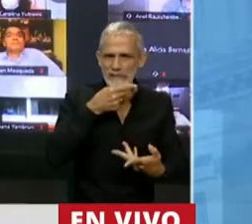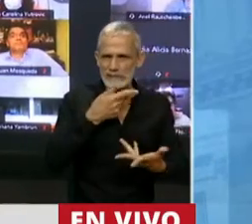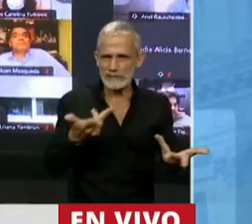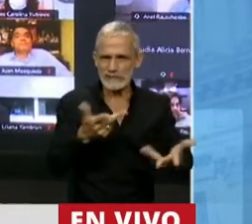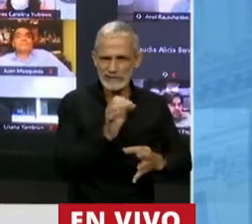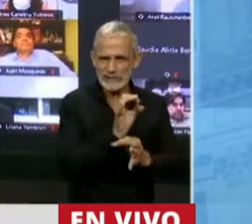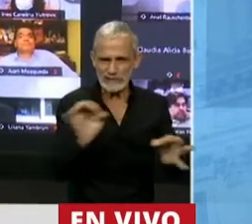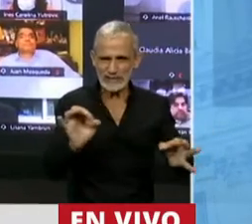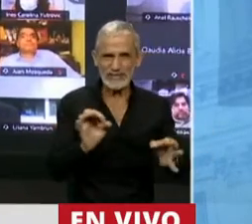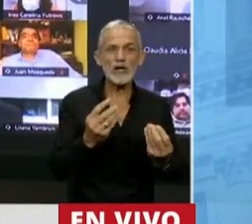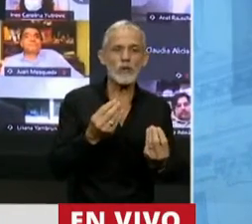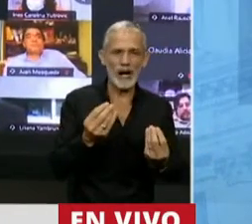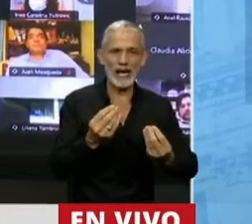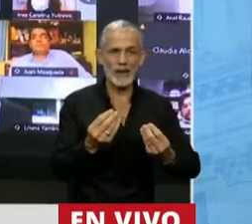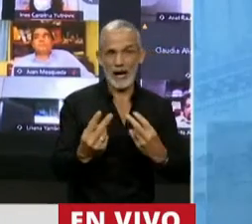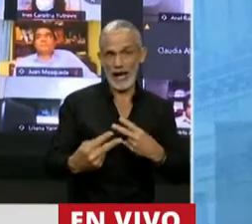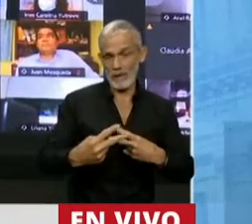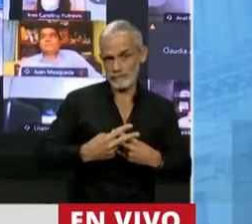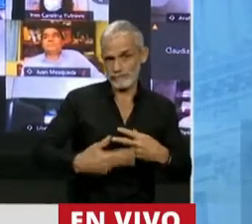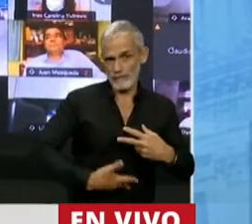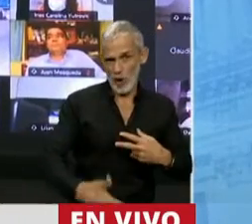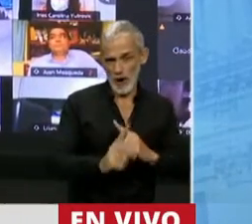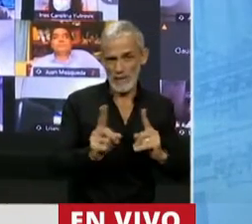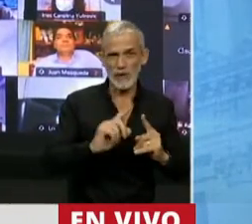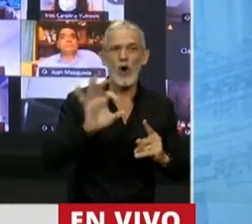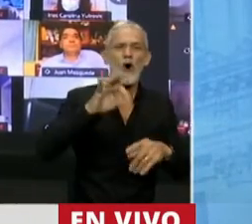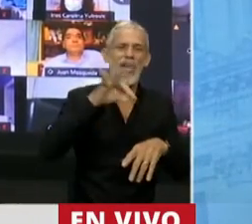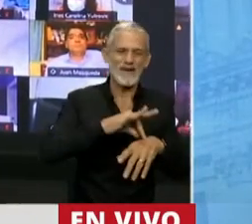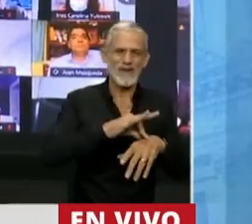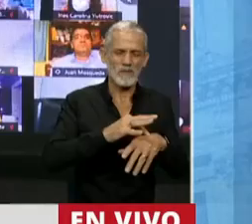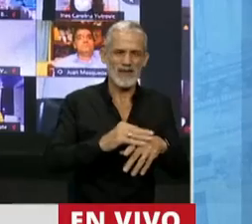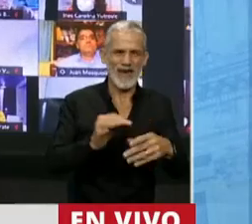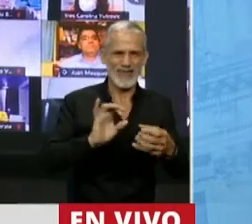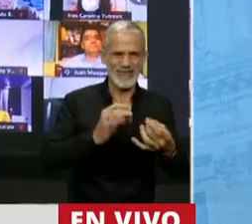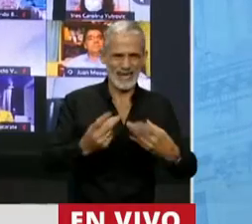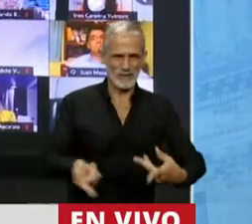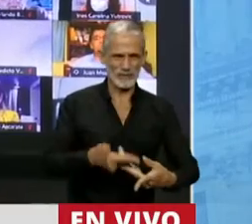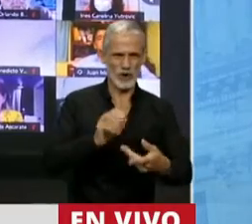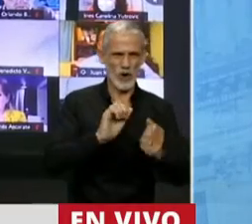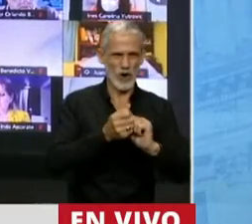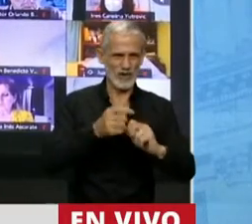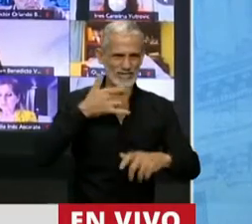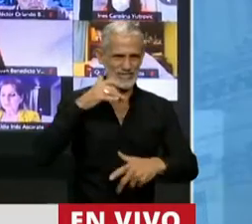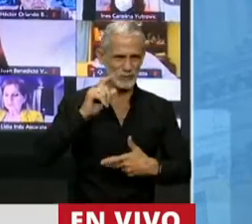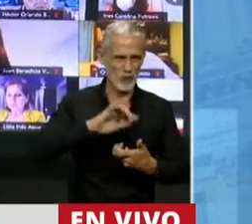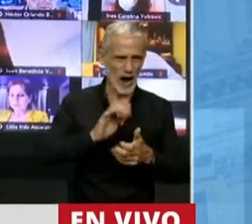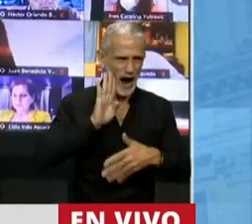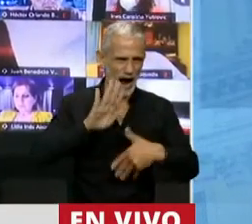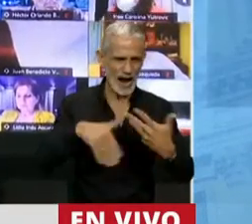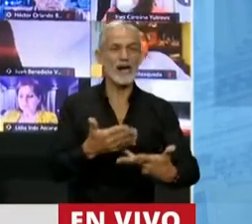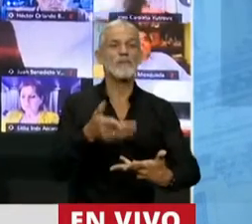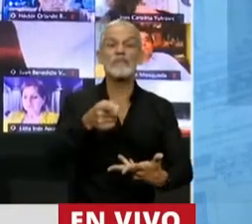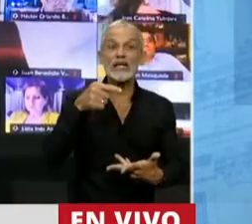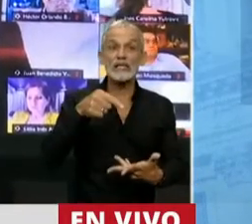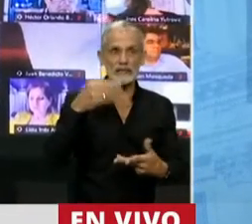de anticoncepción, para prevenir embarazos no planificados o enfermedades de transmisión sexual. Eso es muy preocupante. Por eso es